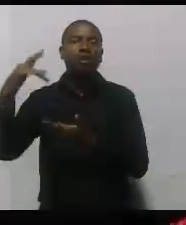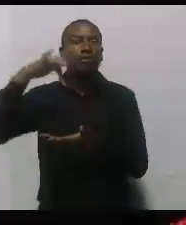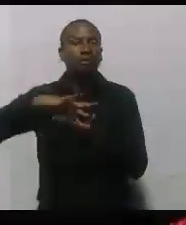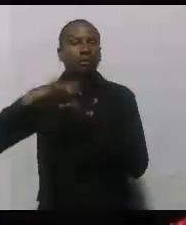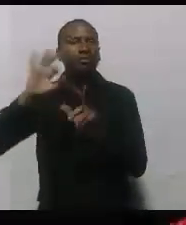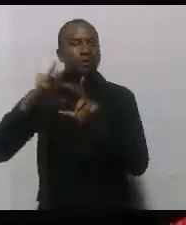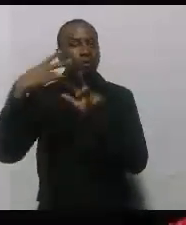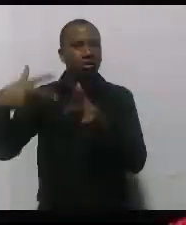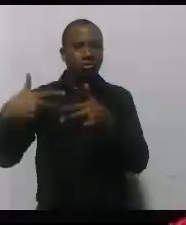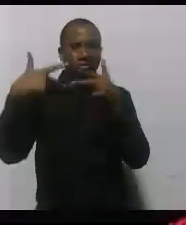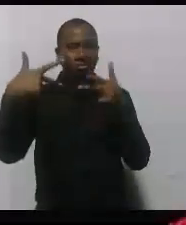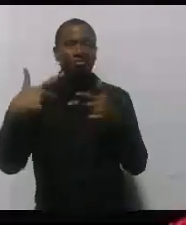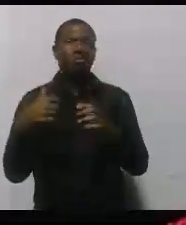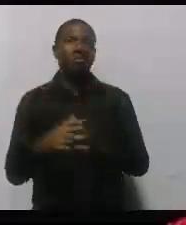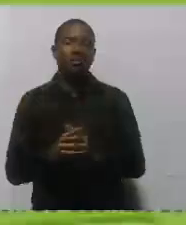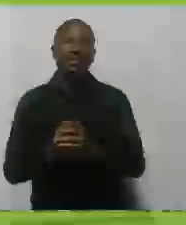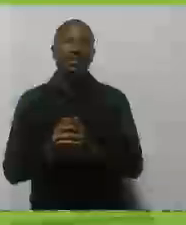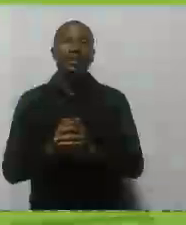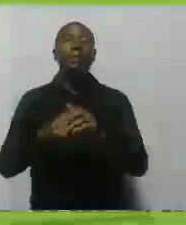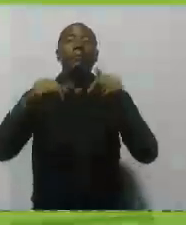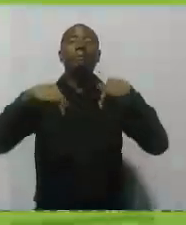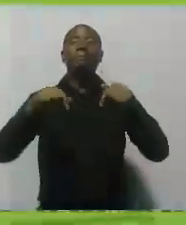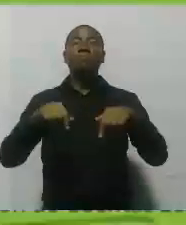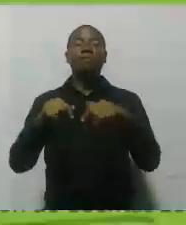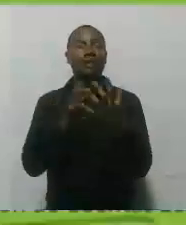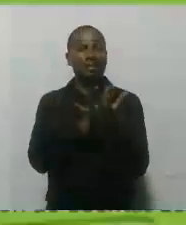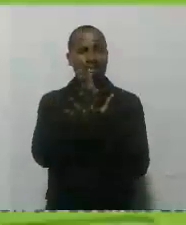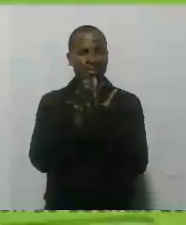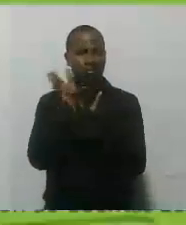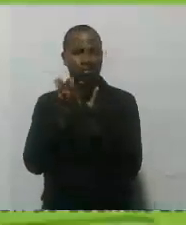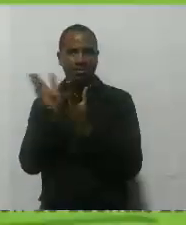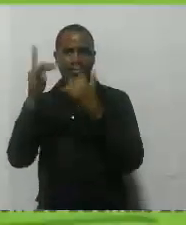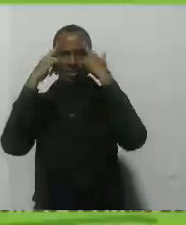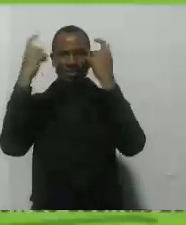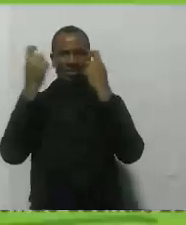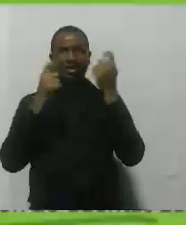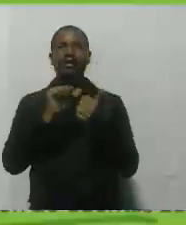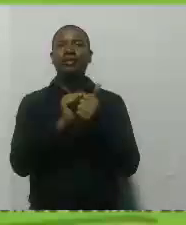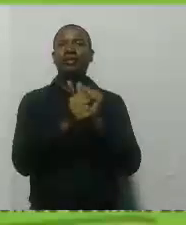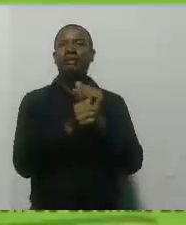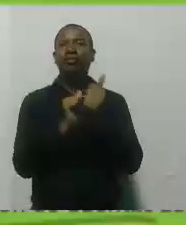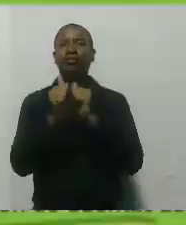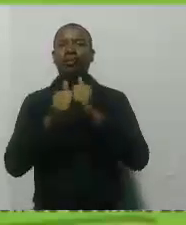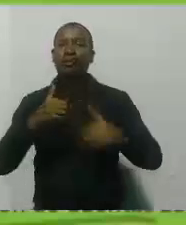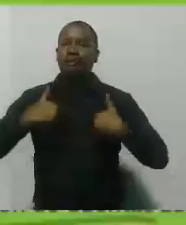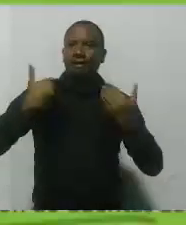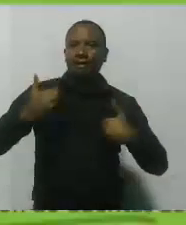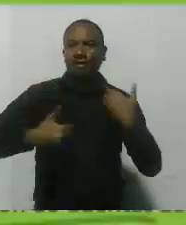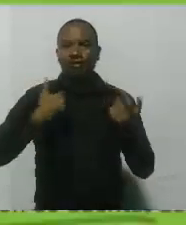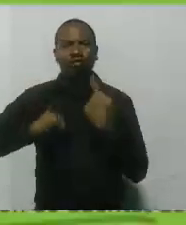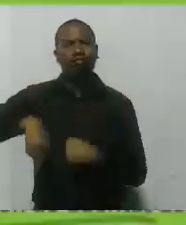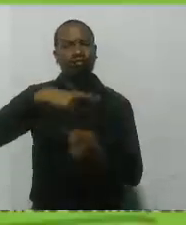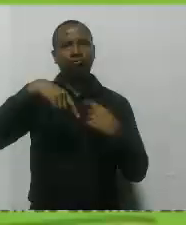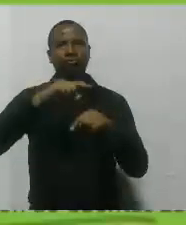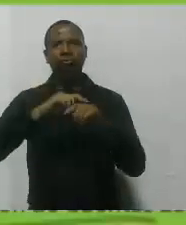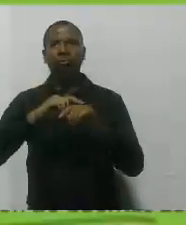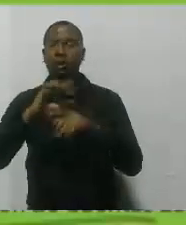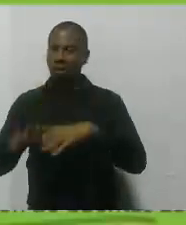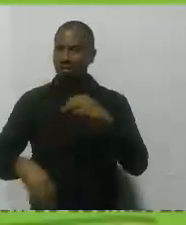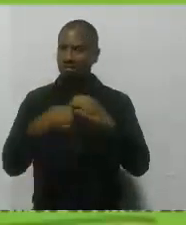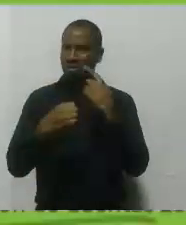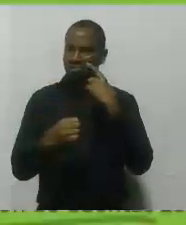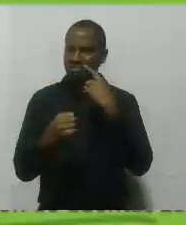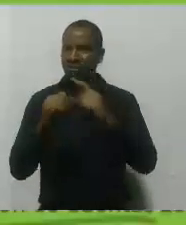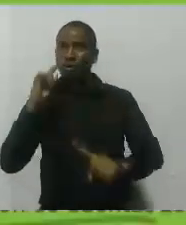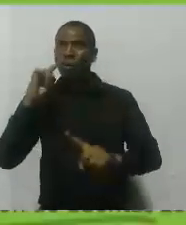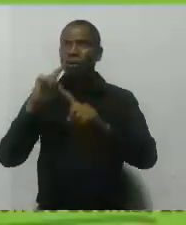la línea estratégica Deporte y Recreación como medios de transformación social, también sumamos a los logros, a